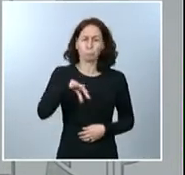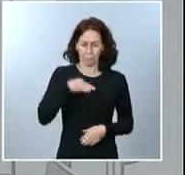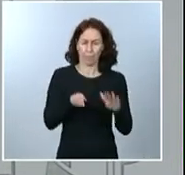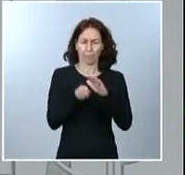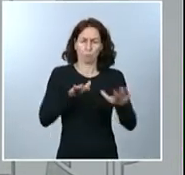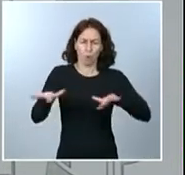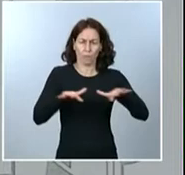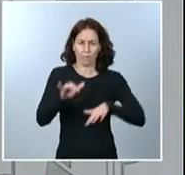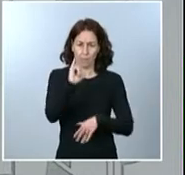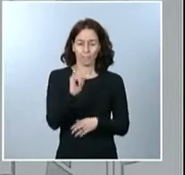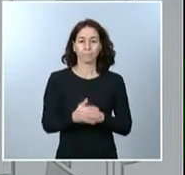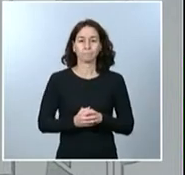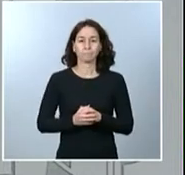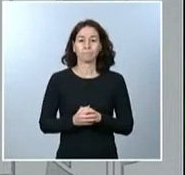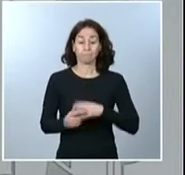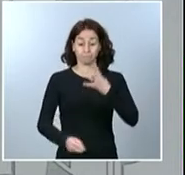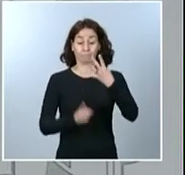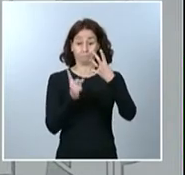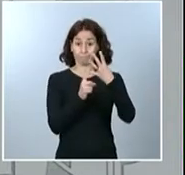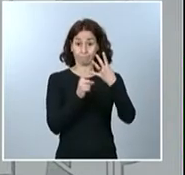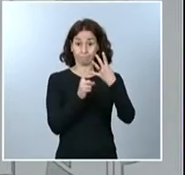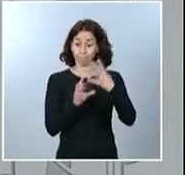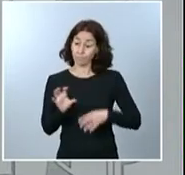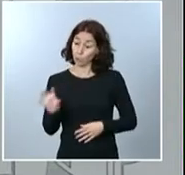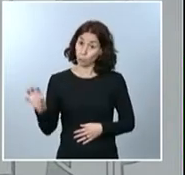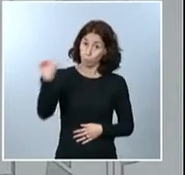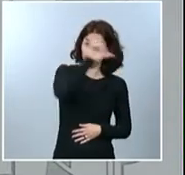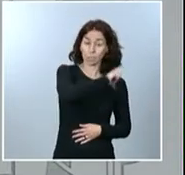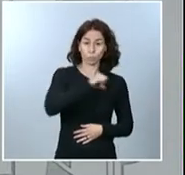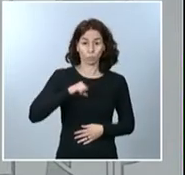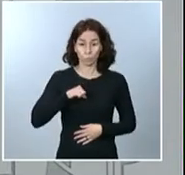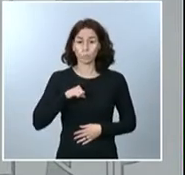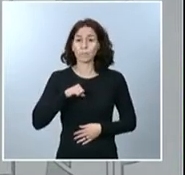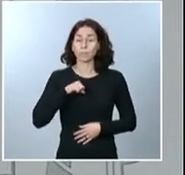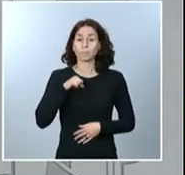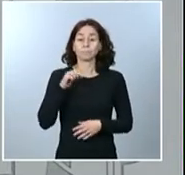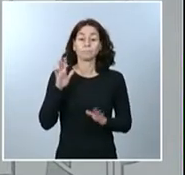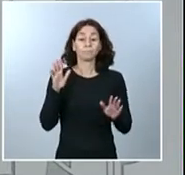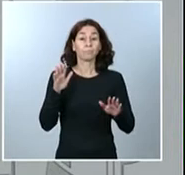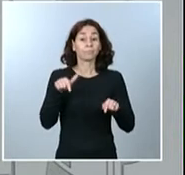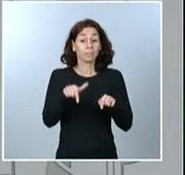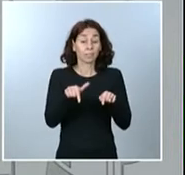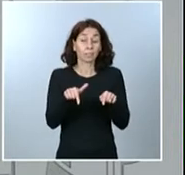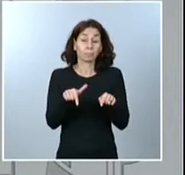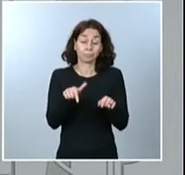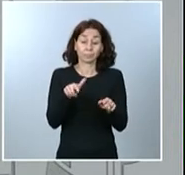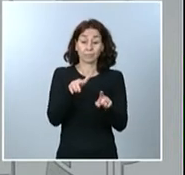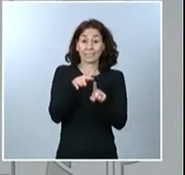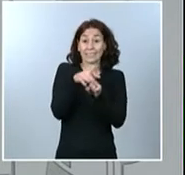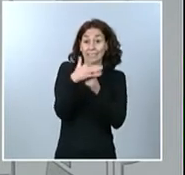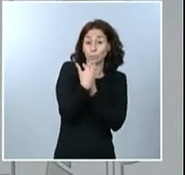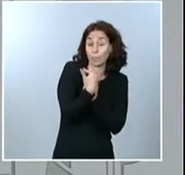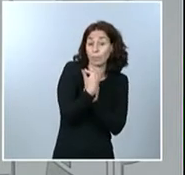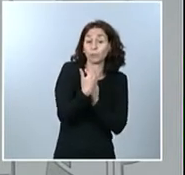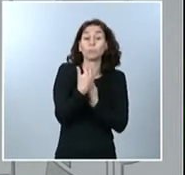En cuarto lugar, las comunidades autónomas podrán limitar la permanencia de personas en espacios públicos o privados